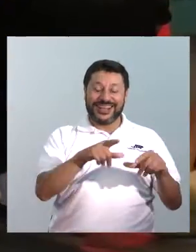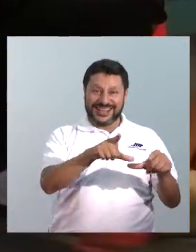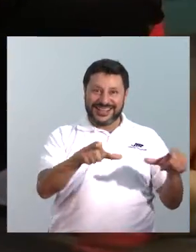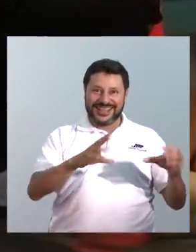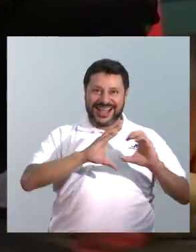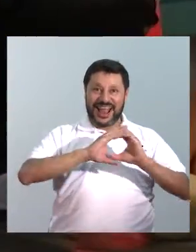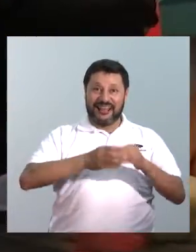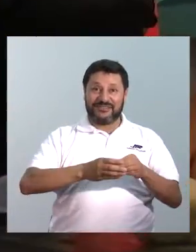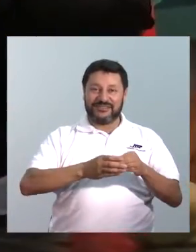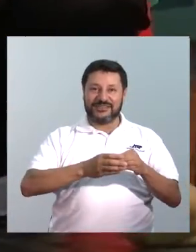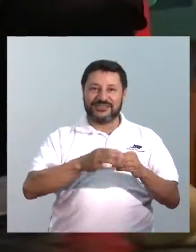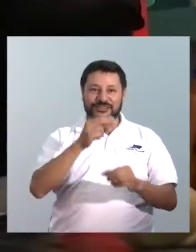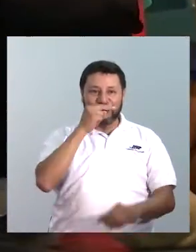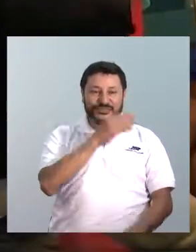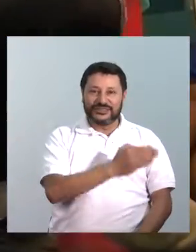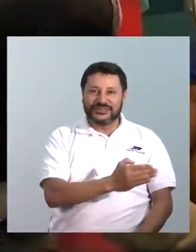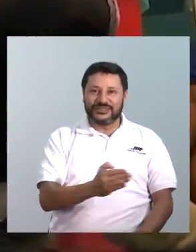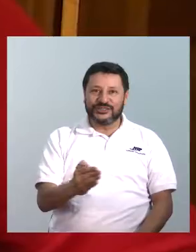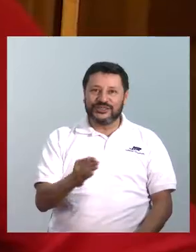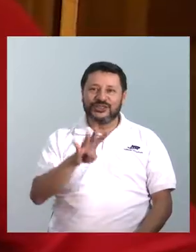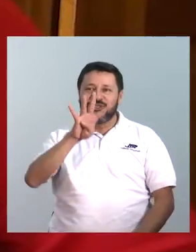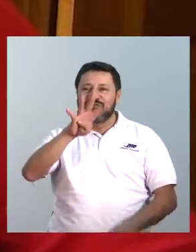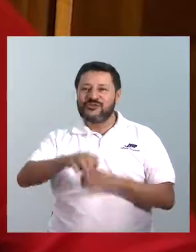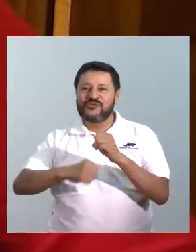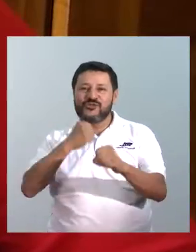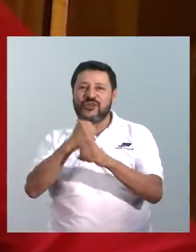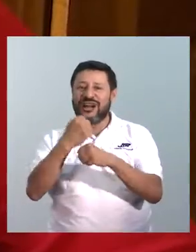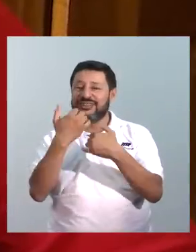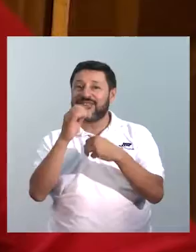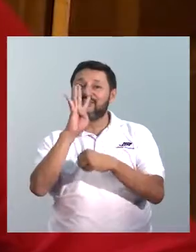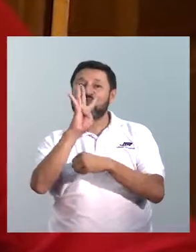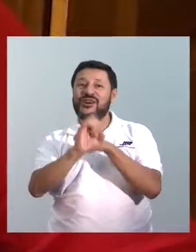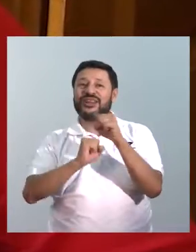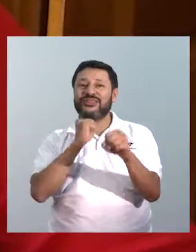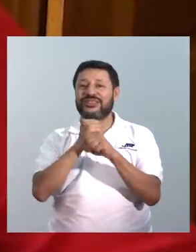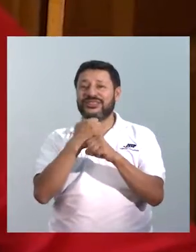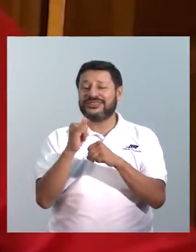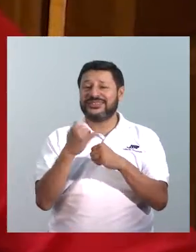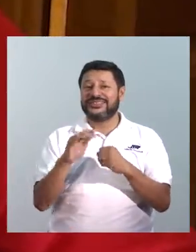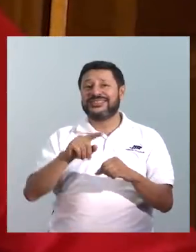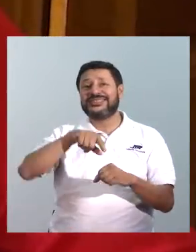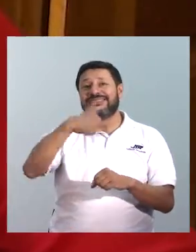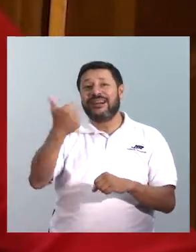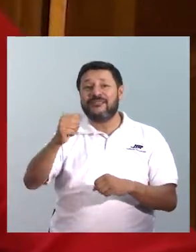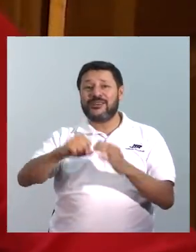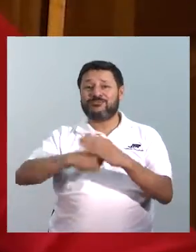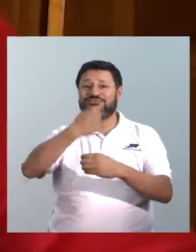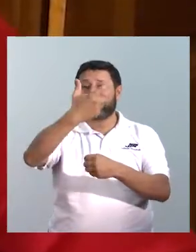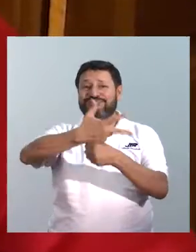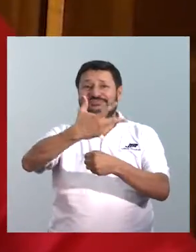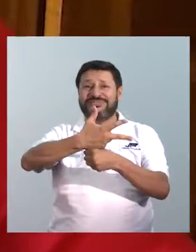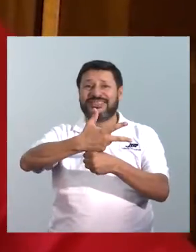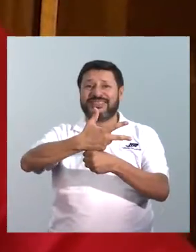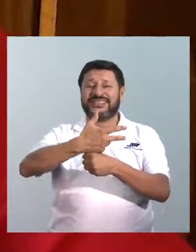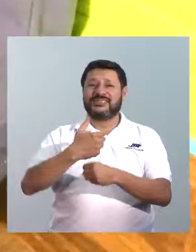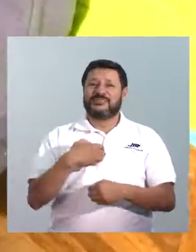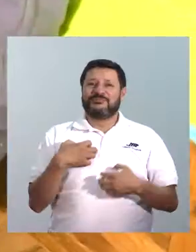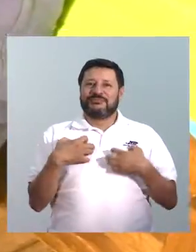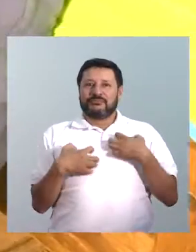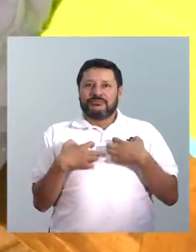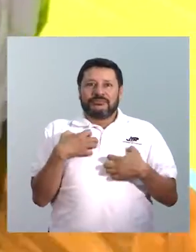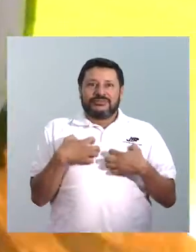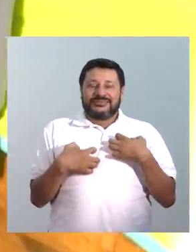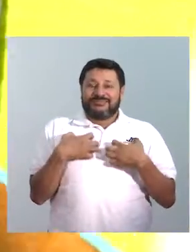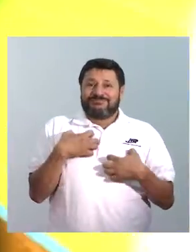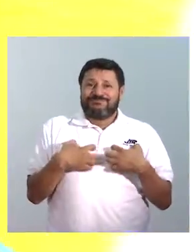para la escuela pedagógica, no es día que ella diga que no quiere ir. Ya va a cumplir cuatro años, ya sale del aula, me toca ir a entregarlo a otro lugar, muy